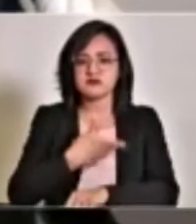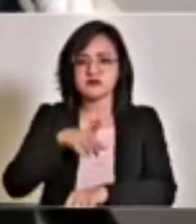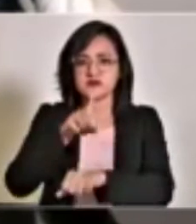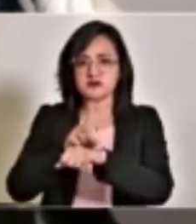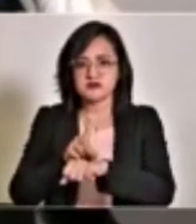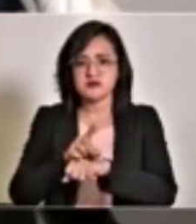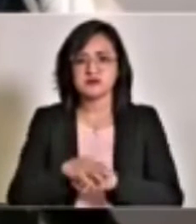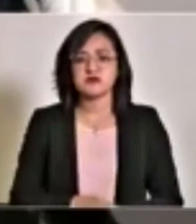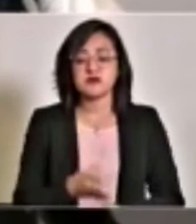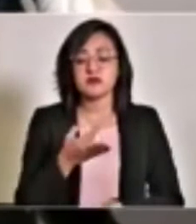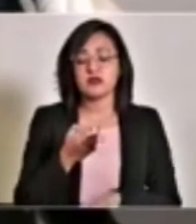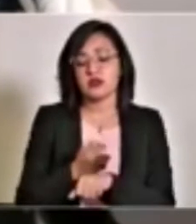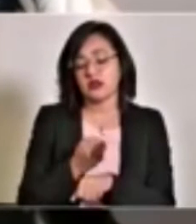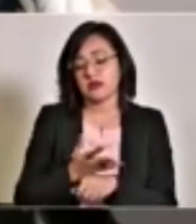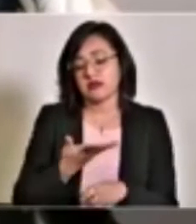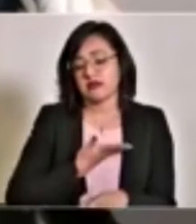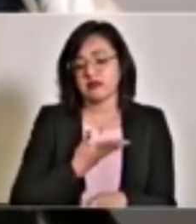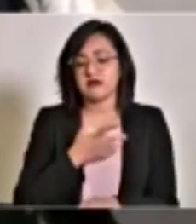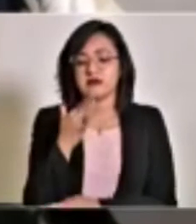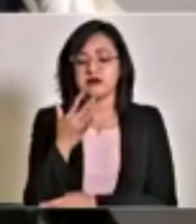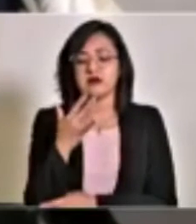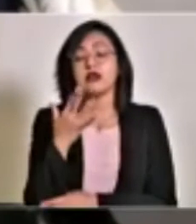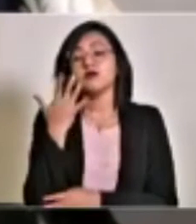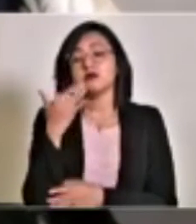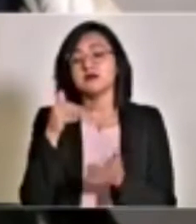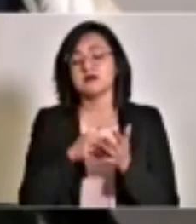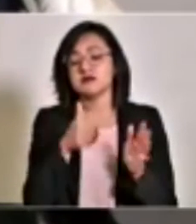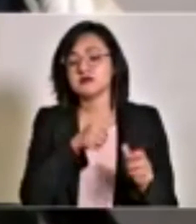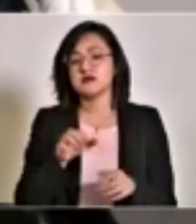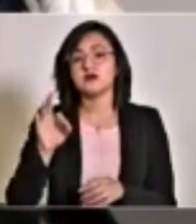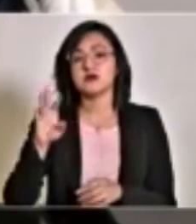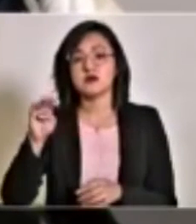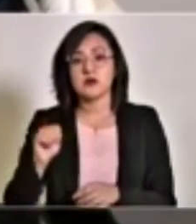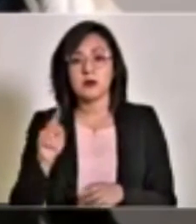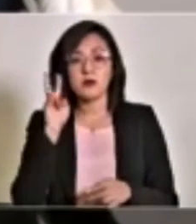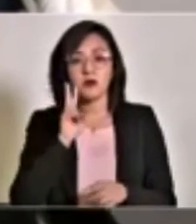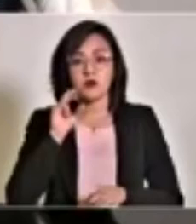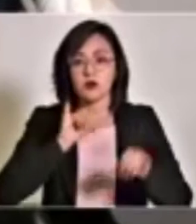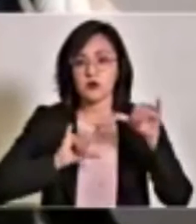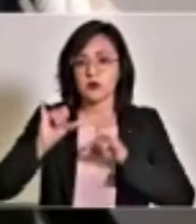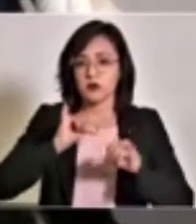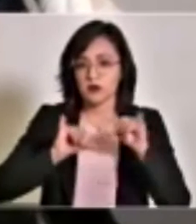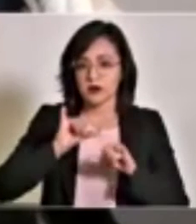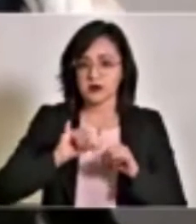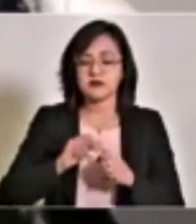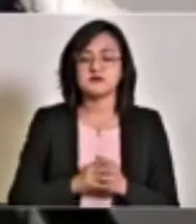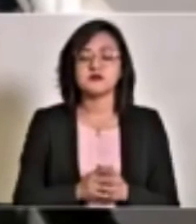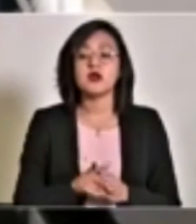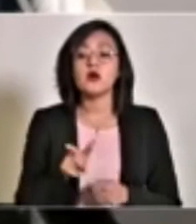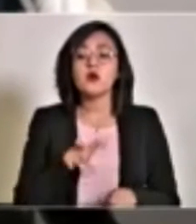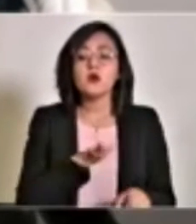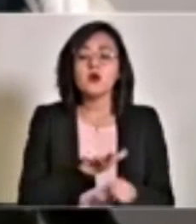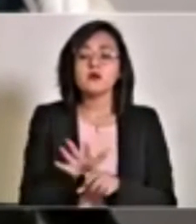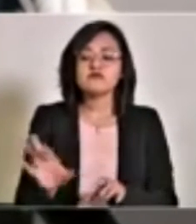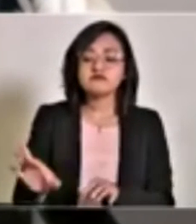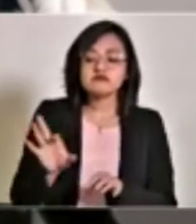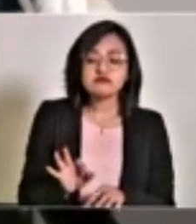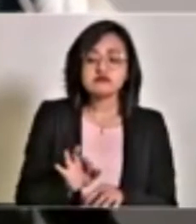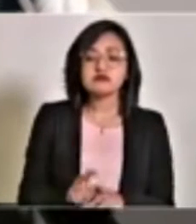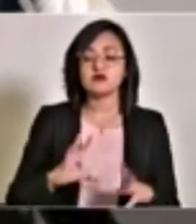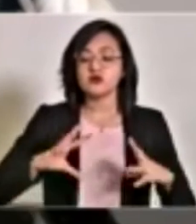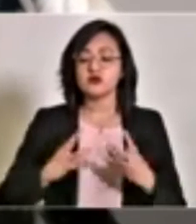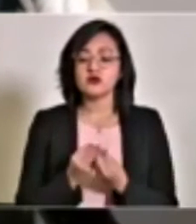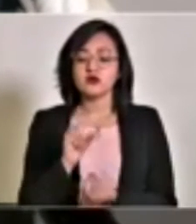Tenemos hasta el momento 50.649 muestras procesadas, dentro de los cuales tenemos un